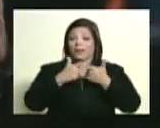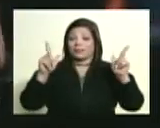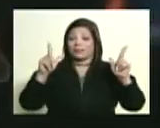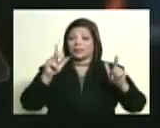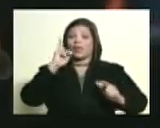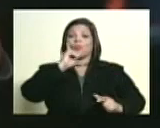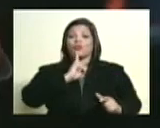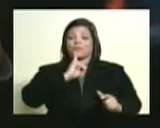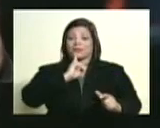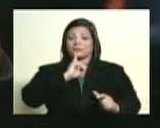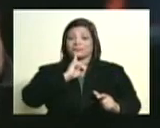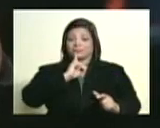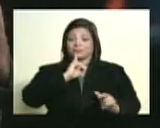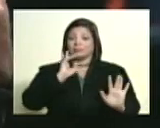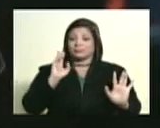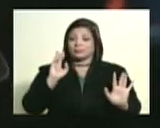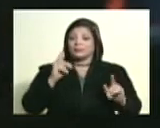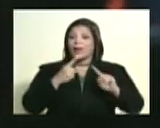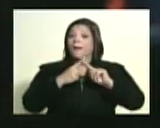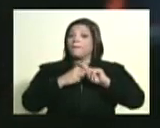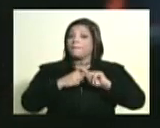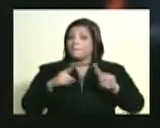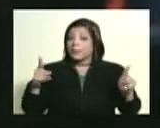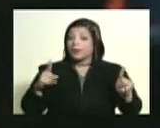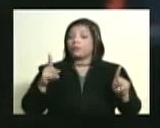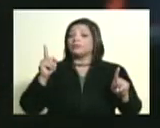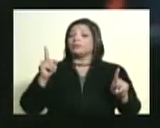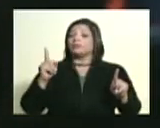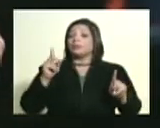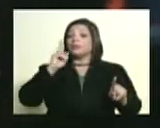pero también el personaje tiene méritos